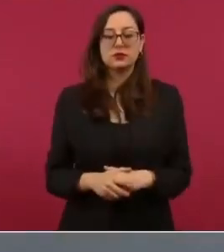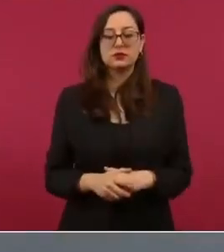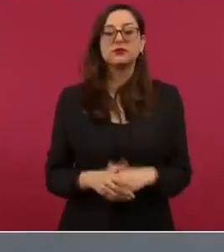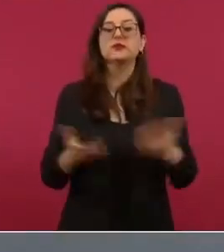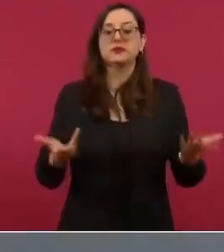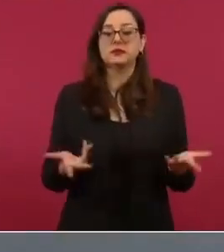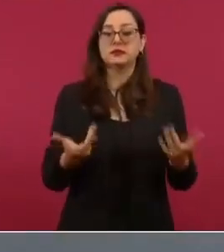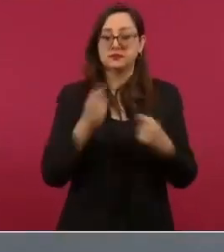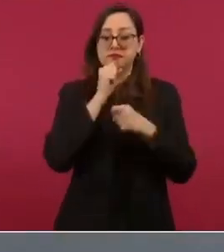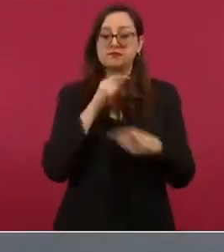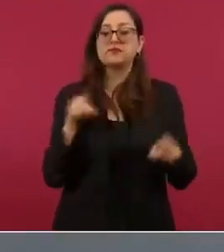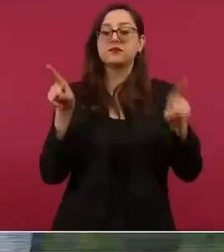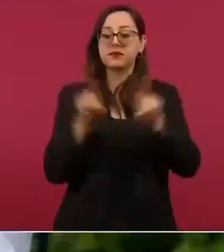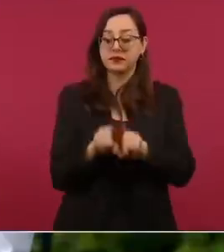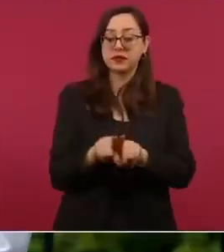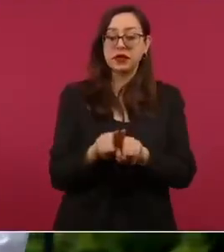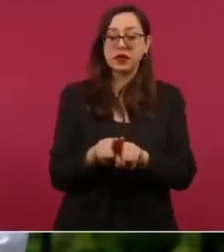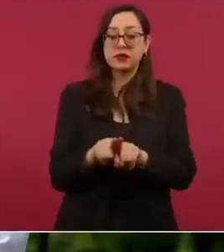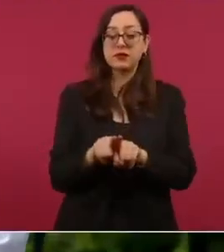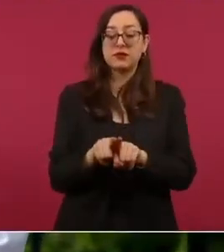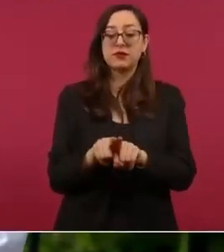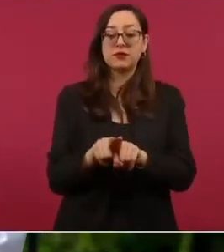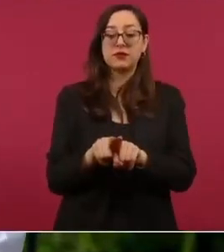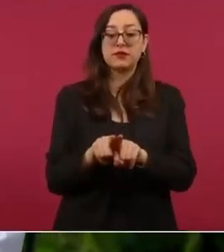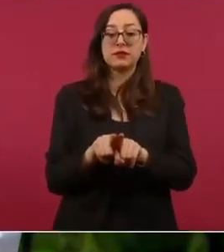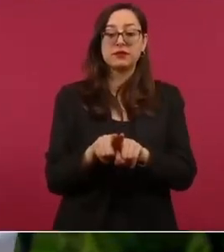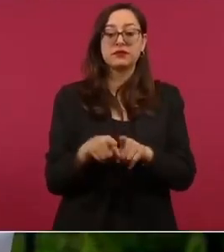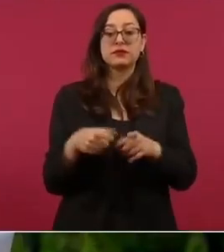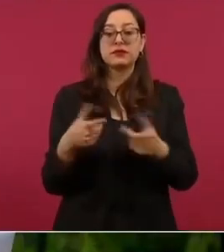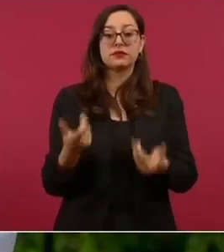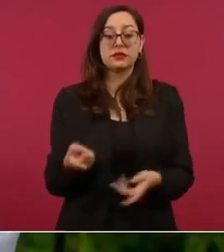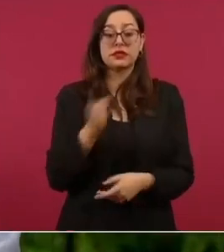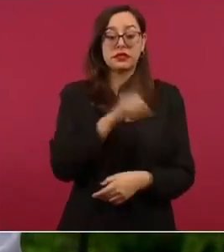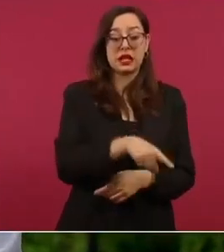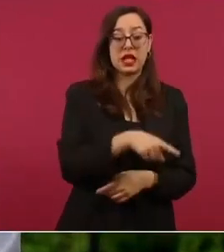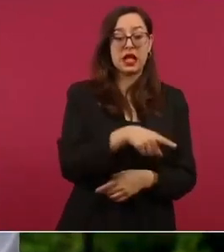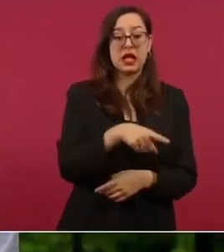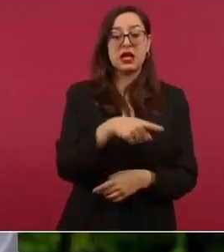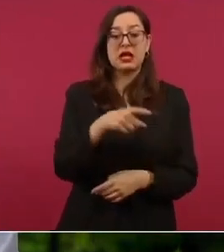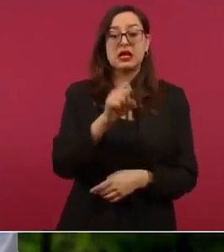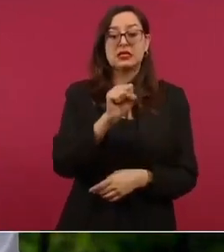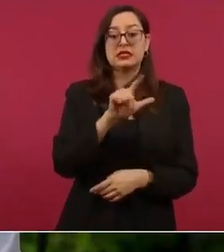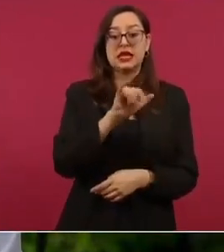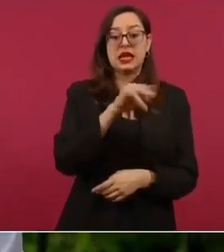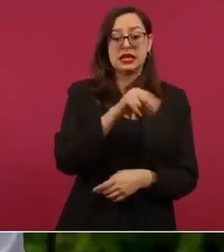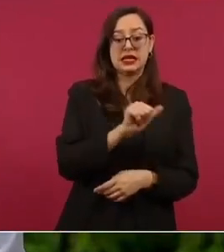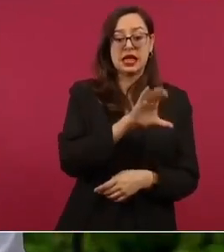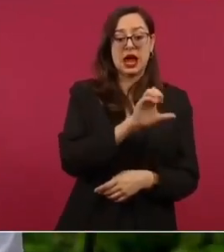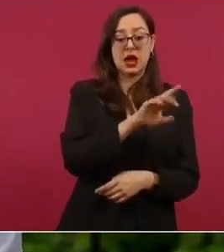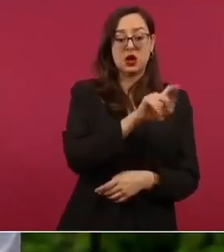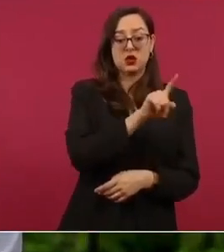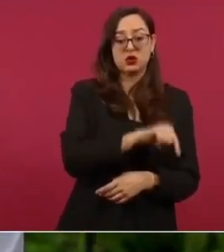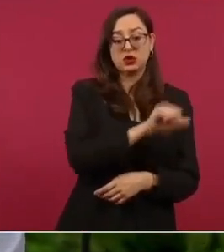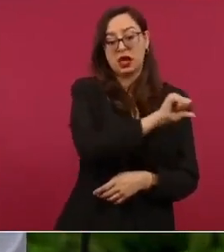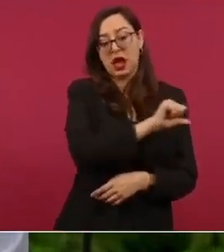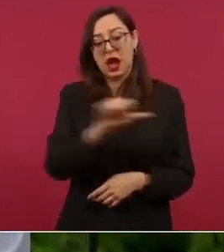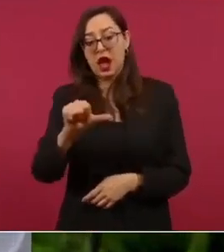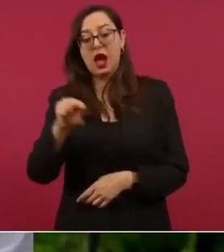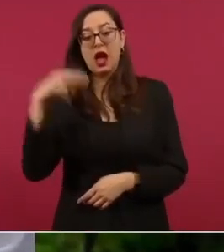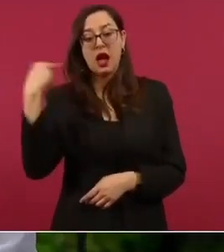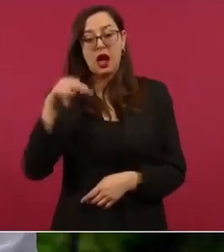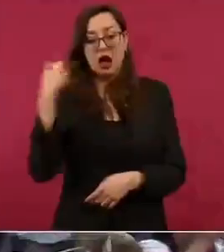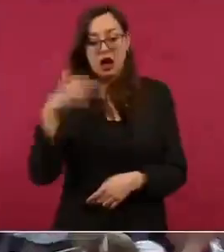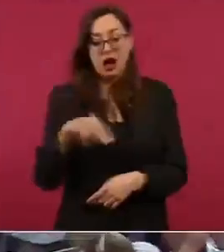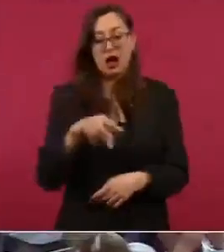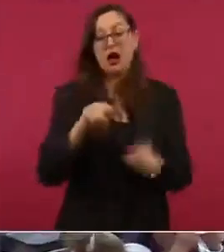para rehabilitar trenes de carga y pasajeros de Salinacruz a Coatzacoalcos de este puerto a